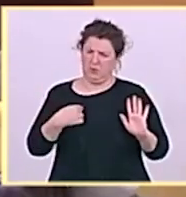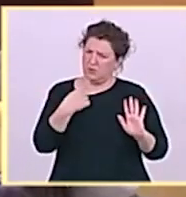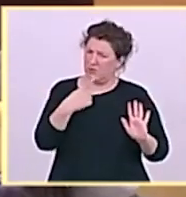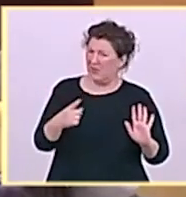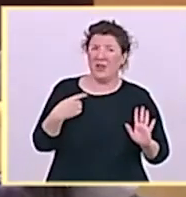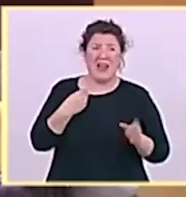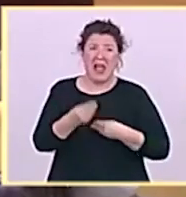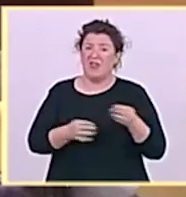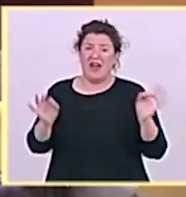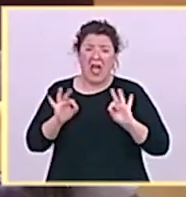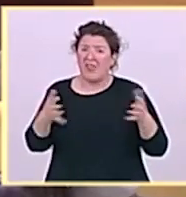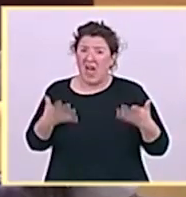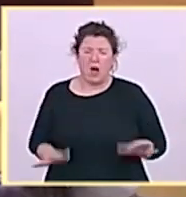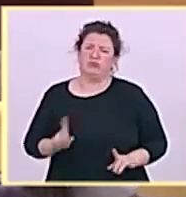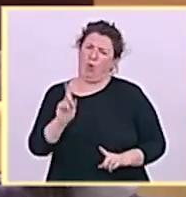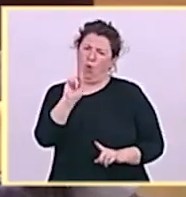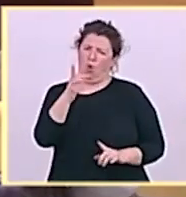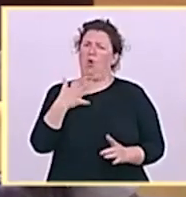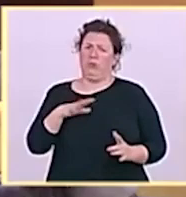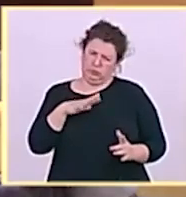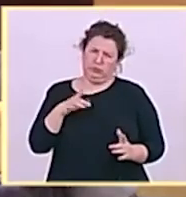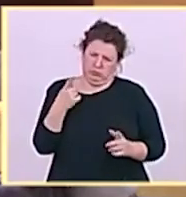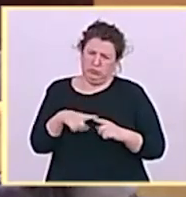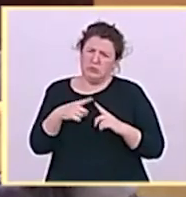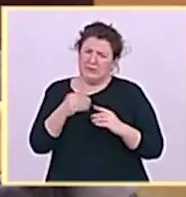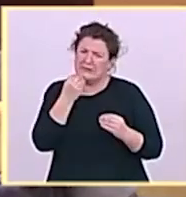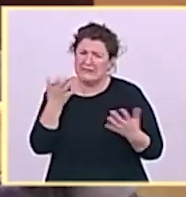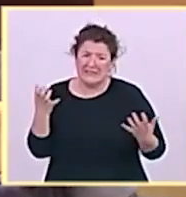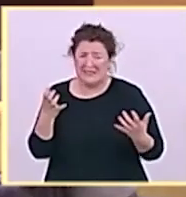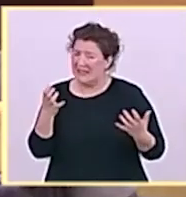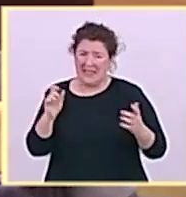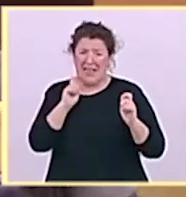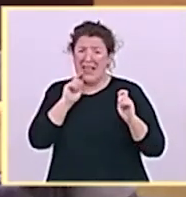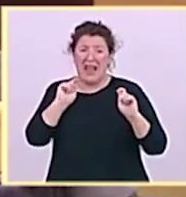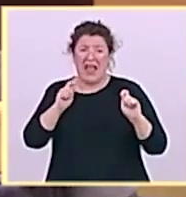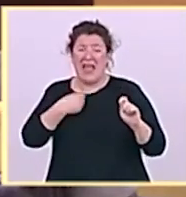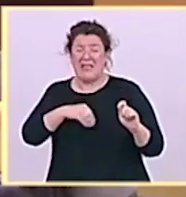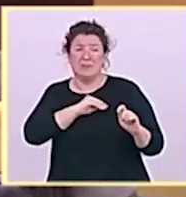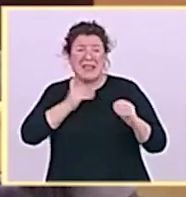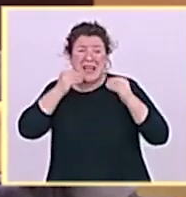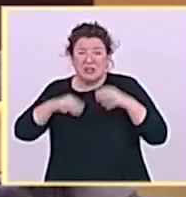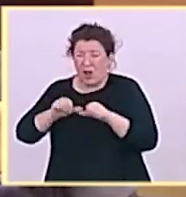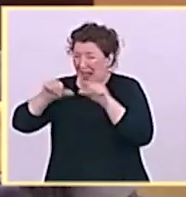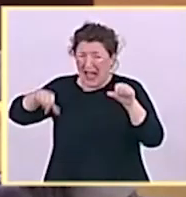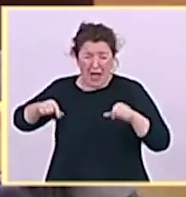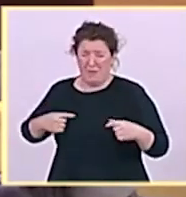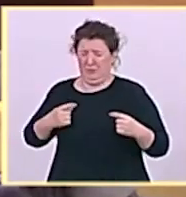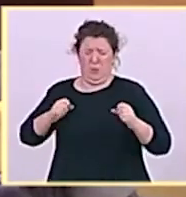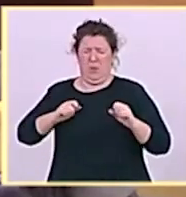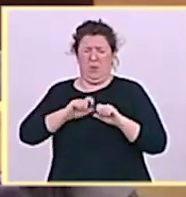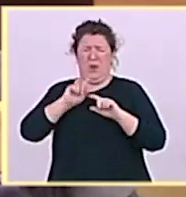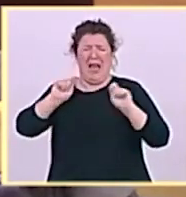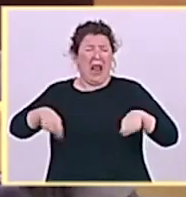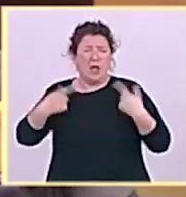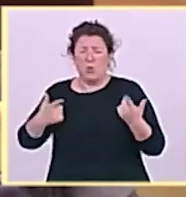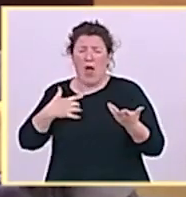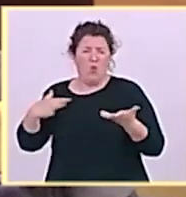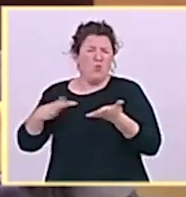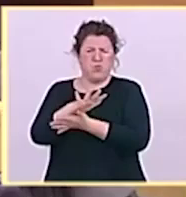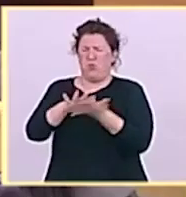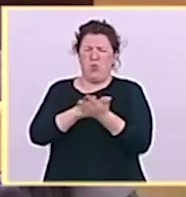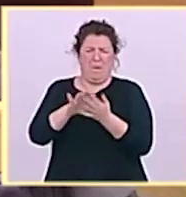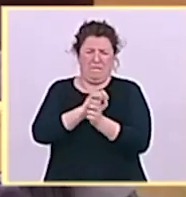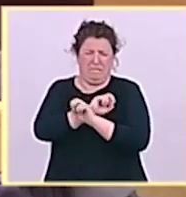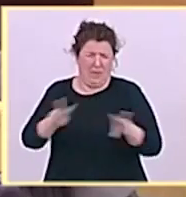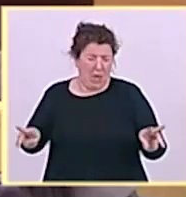catástrofe natural de la historia de España. Pero vamos a ser claro con los palmeros, por favor. ¿Usted cree que con la propaganda que ha hecho el Gobierno, que dijo